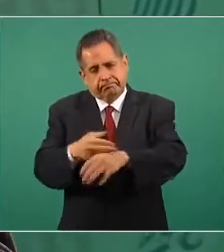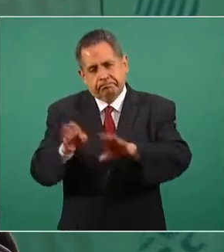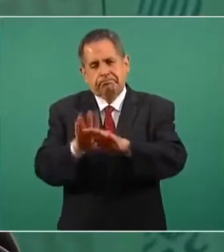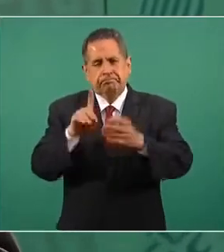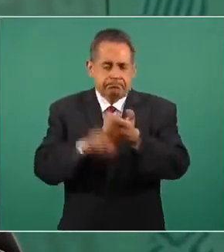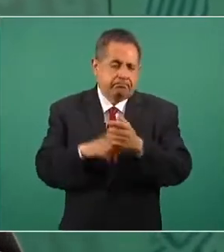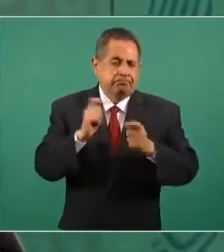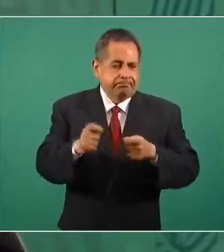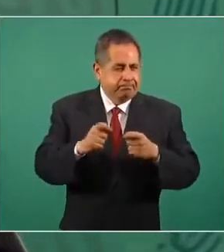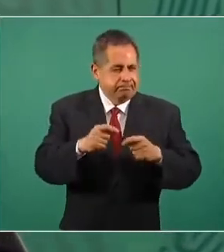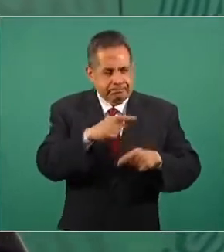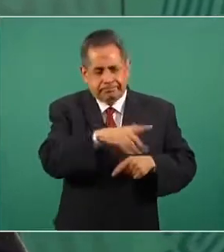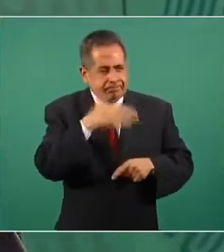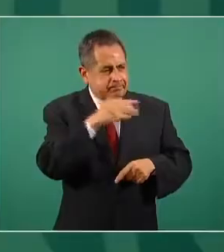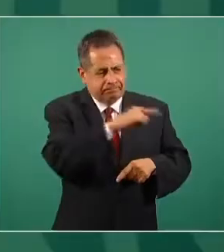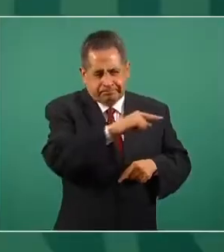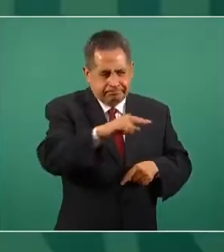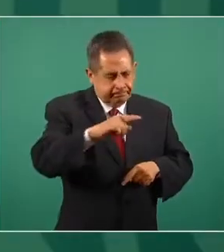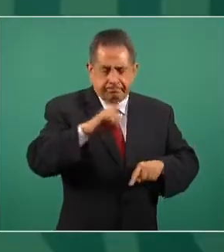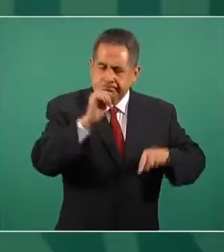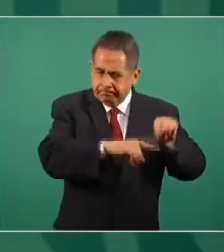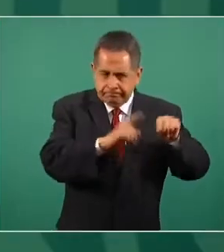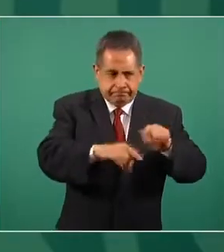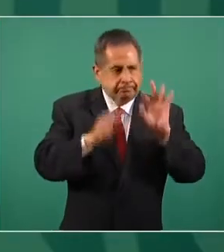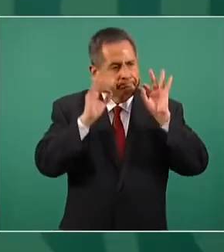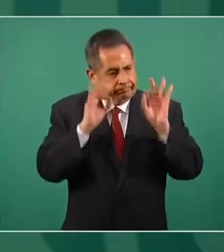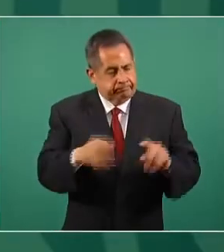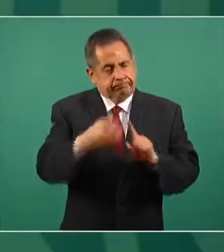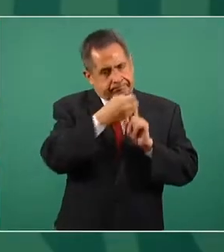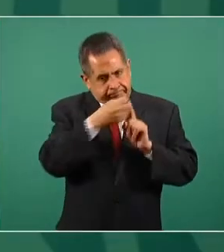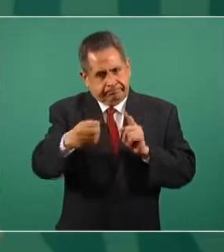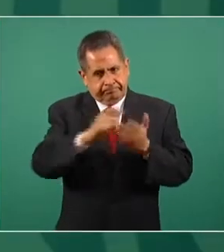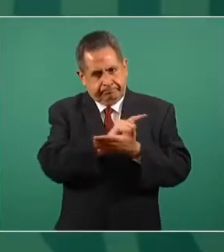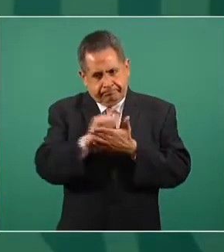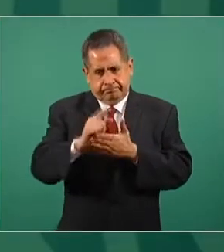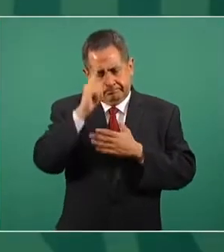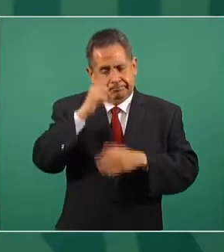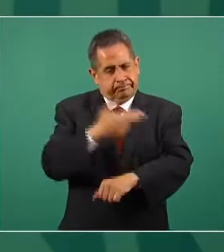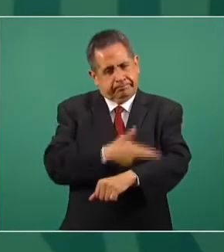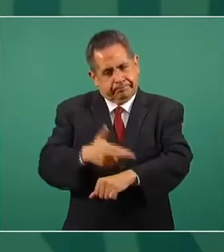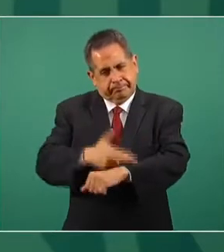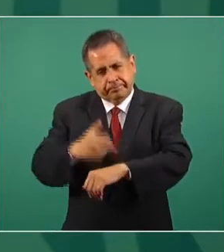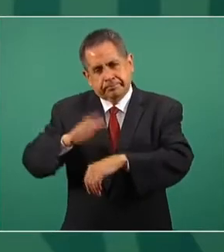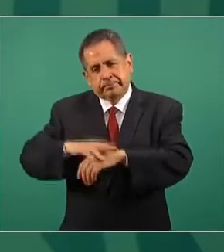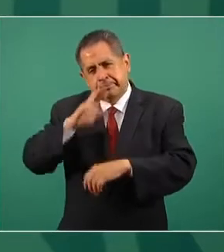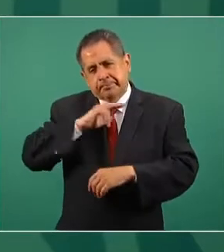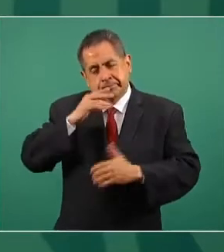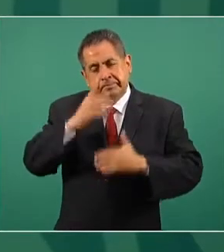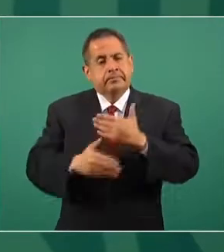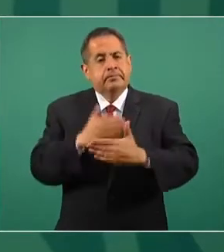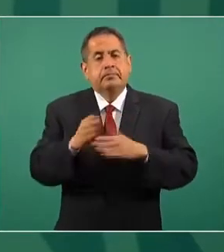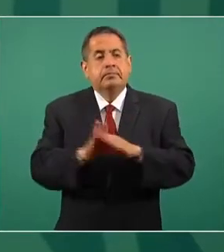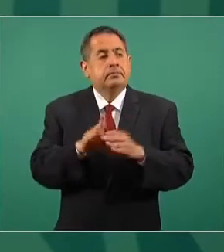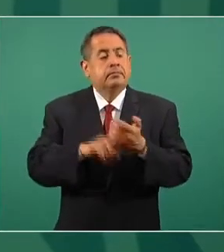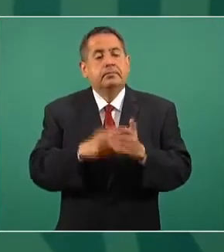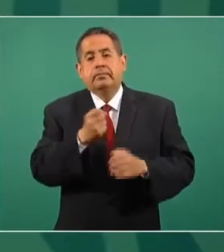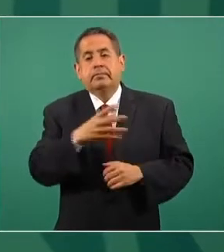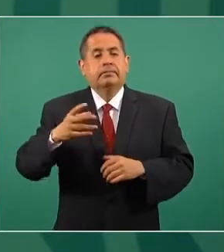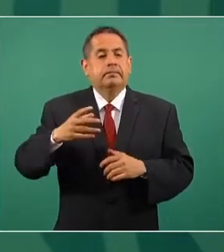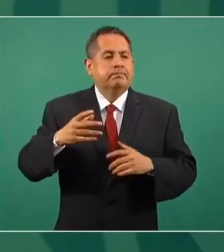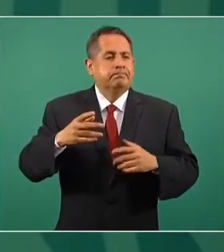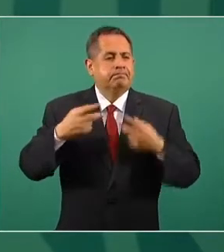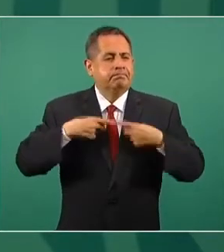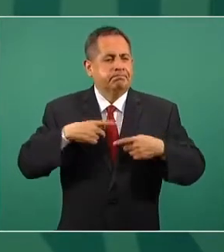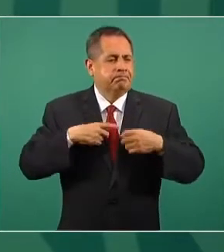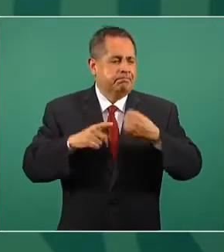depuración en los procesos, en los trámites y agilizar evidentemente la solución de varios problemas que